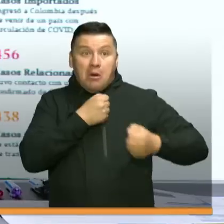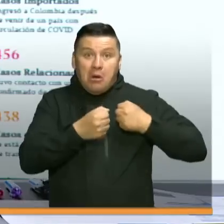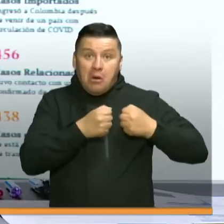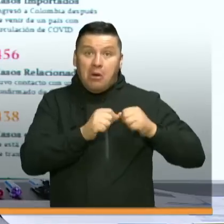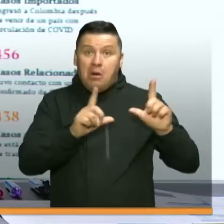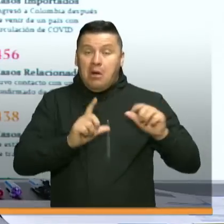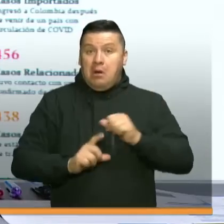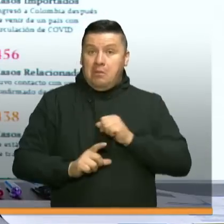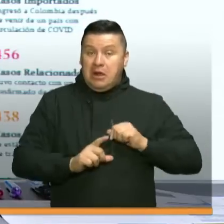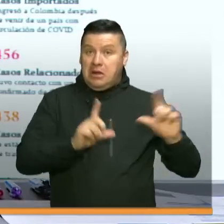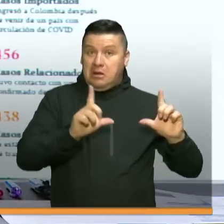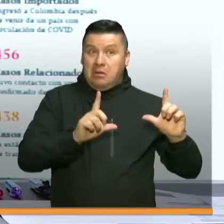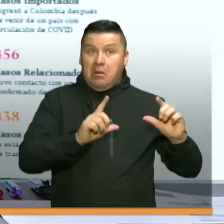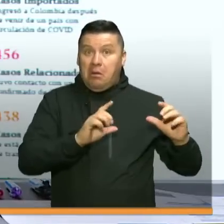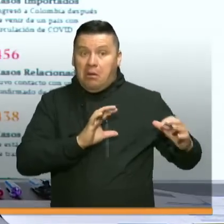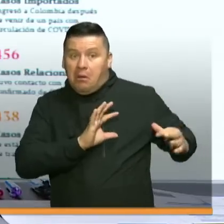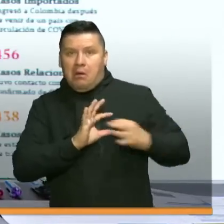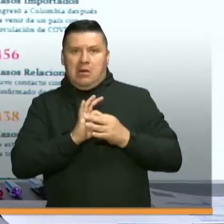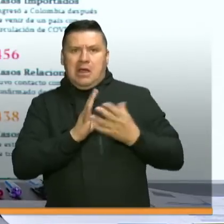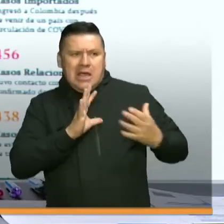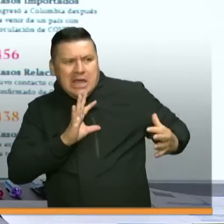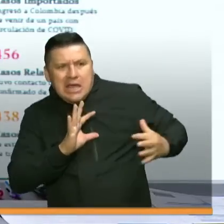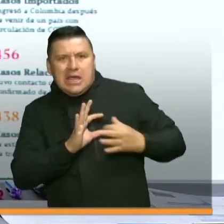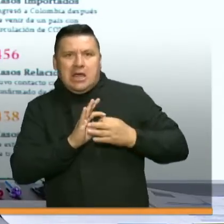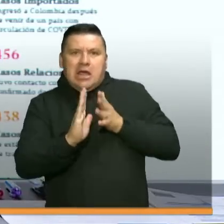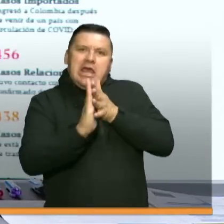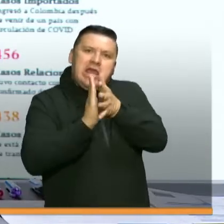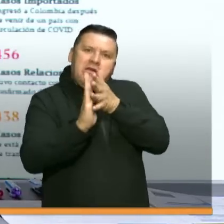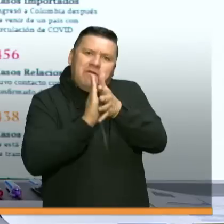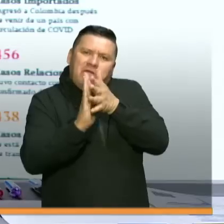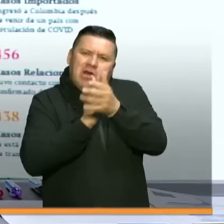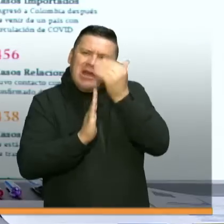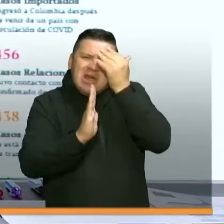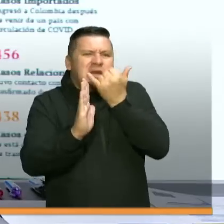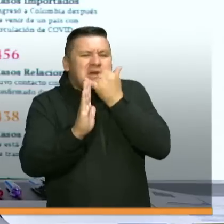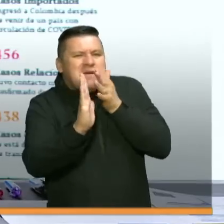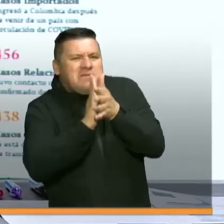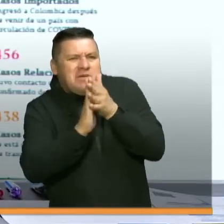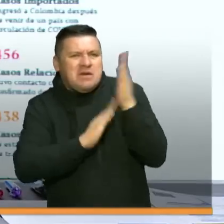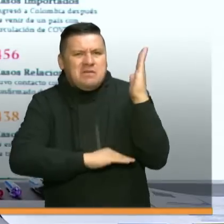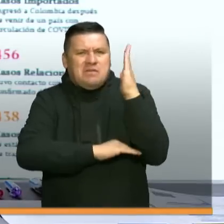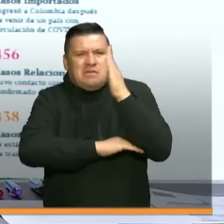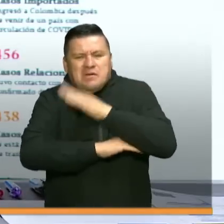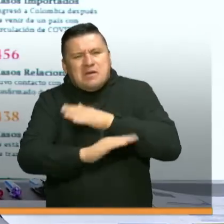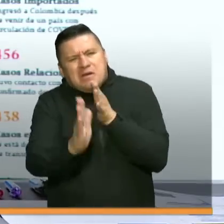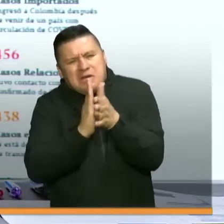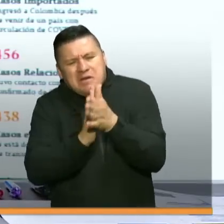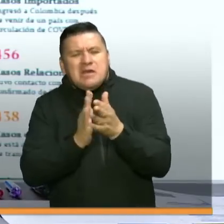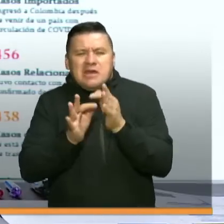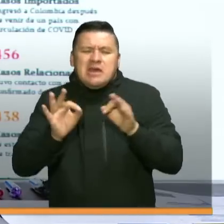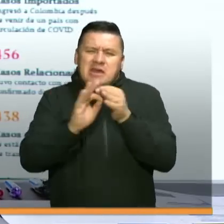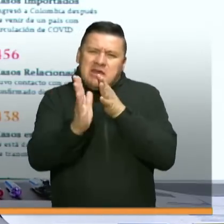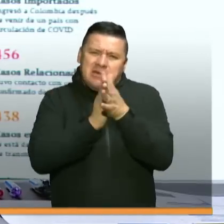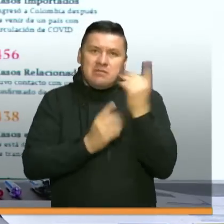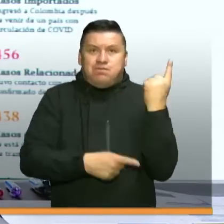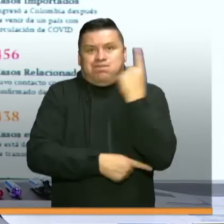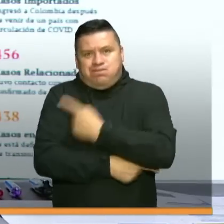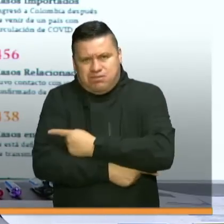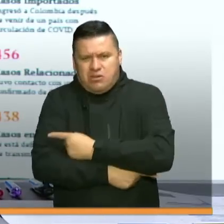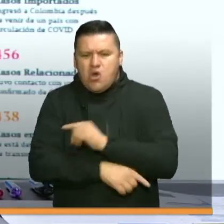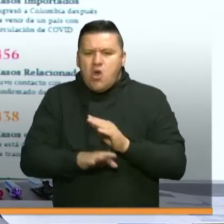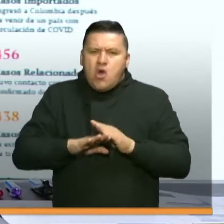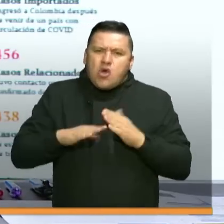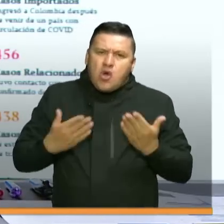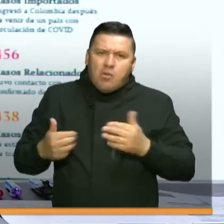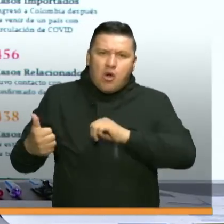comunicación que quieren unirse a la difusión de información donde estamos no solamente dando información diaria de